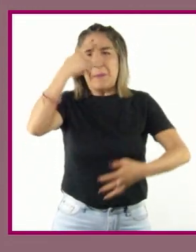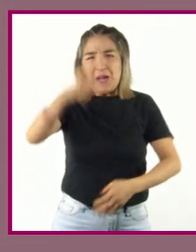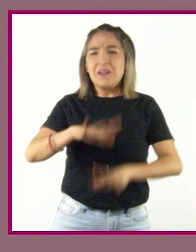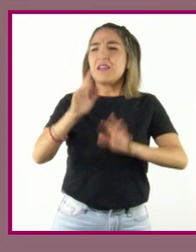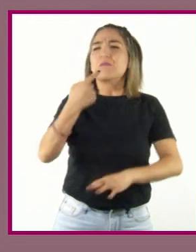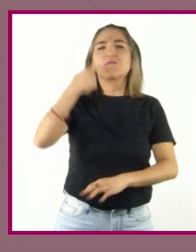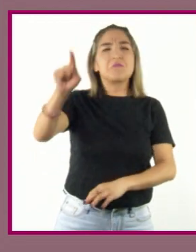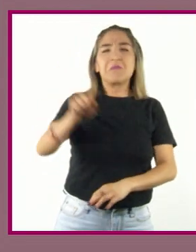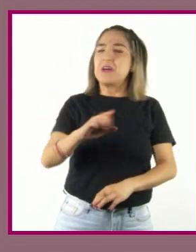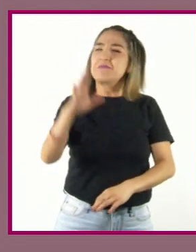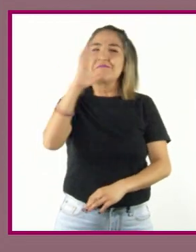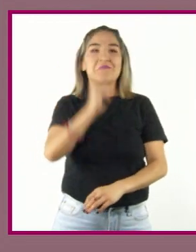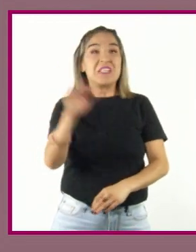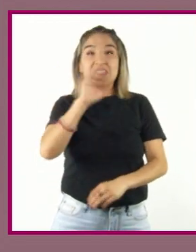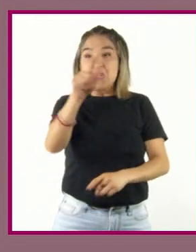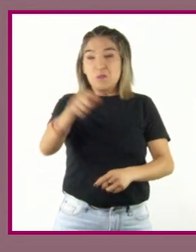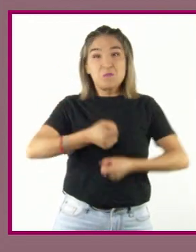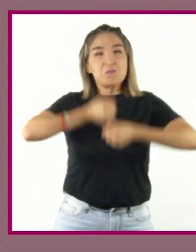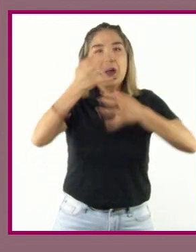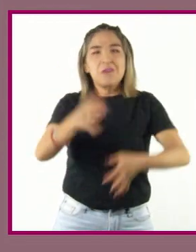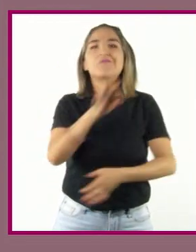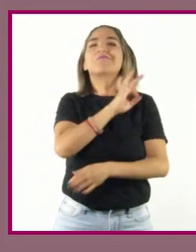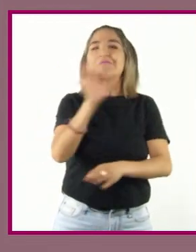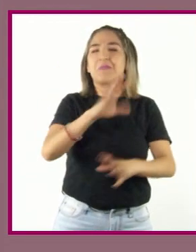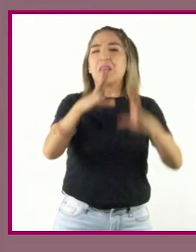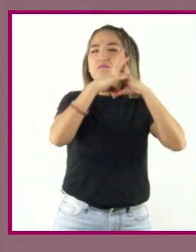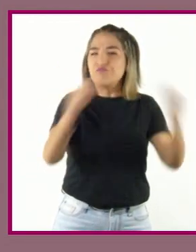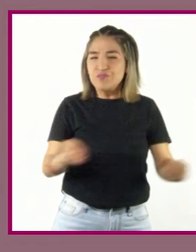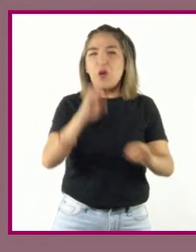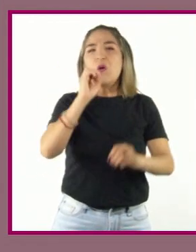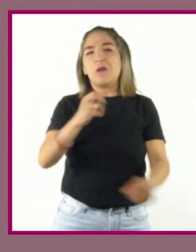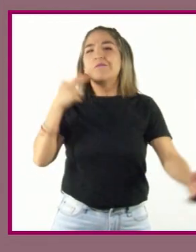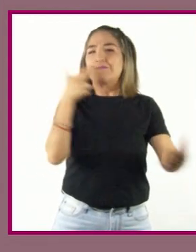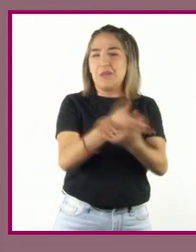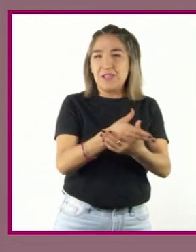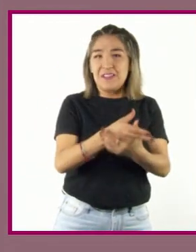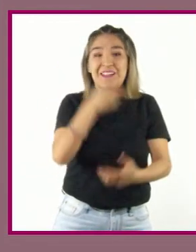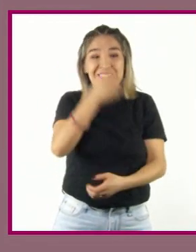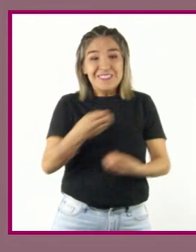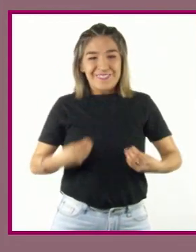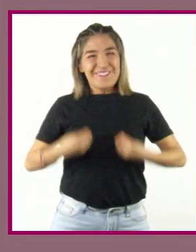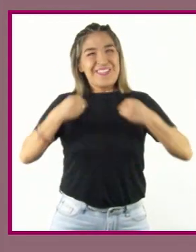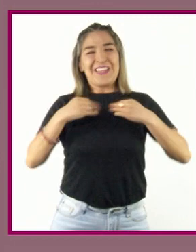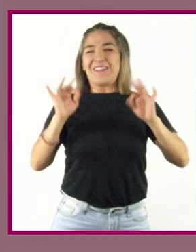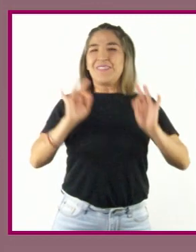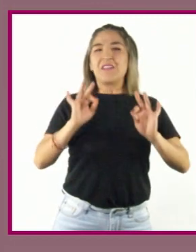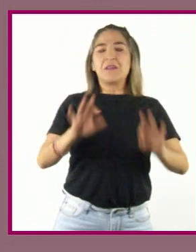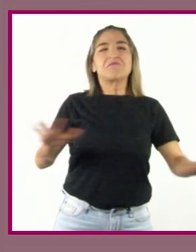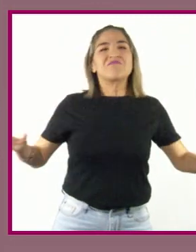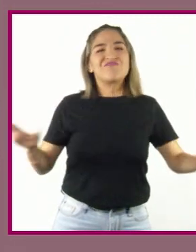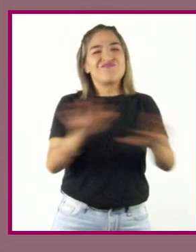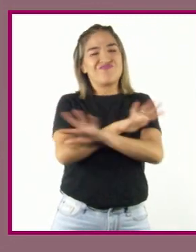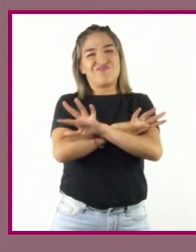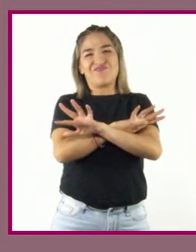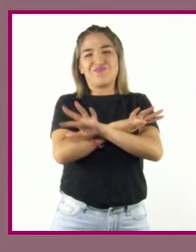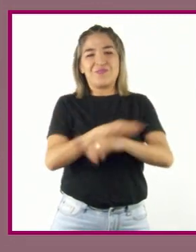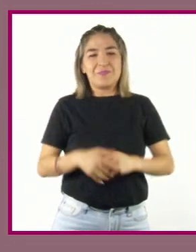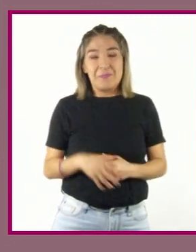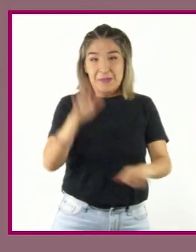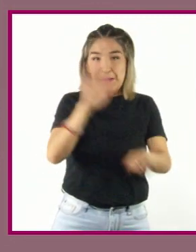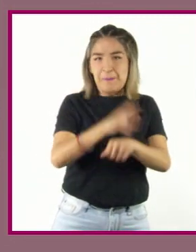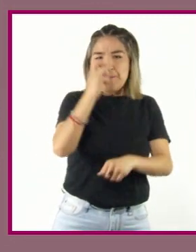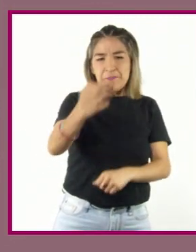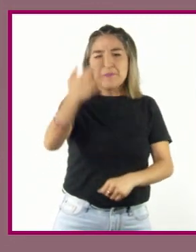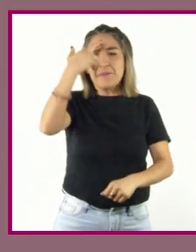se exponían a ser desaparecidos o asesinados. Su vida cotidiana había sido alterada completamente. Por eso